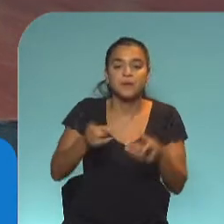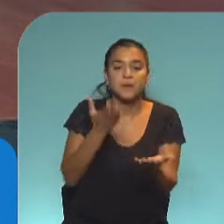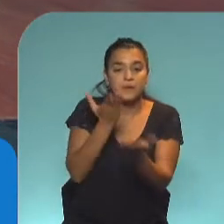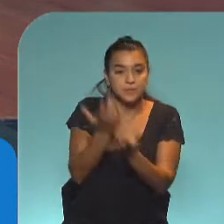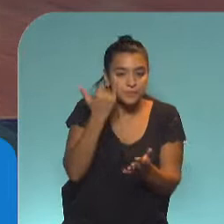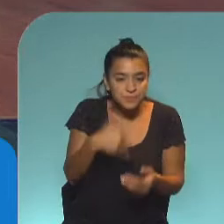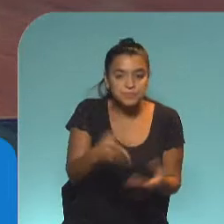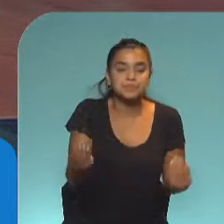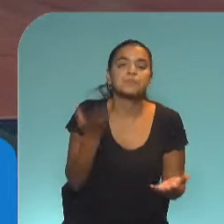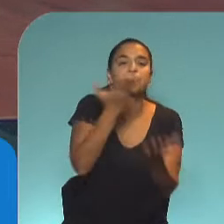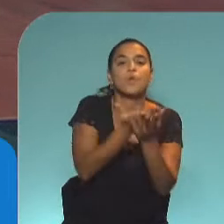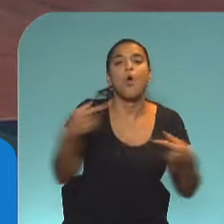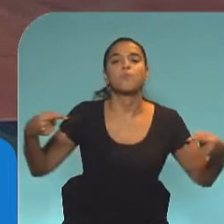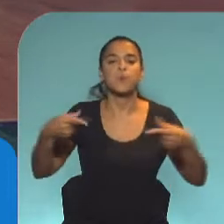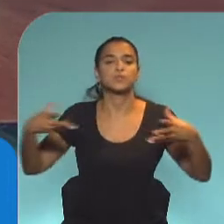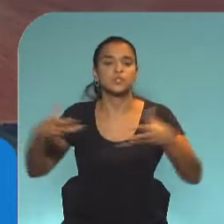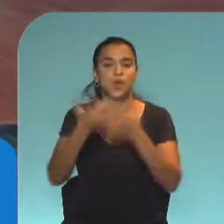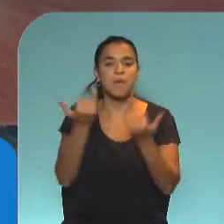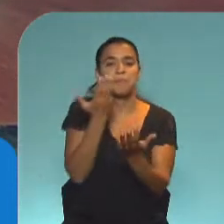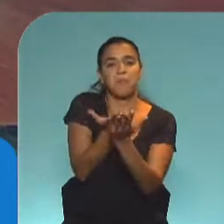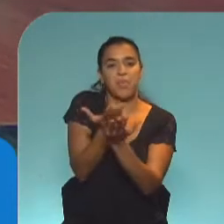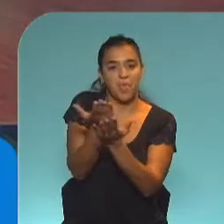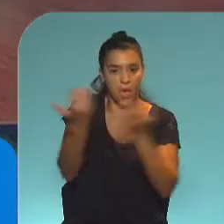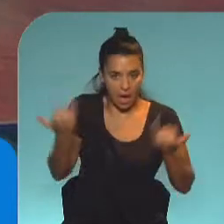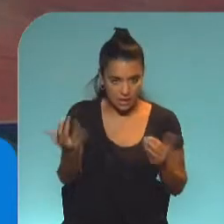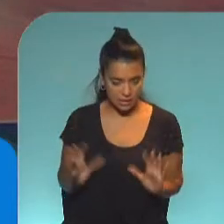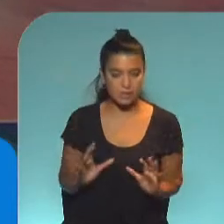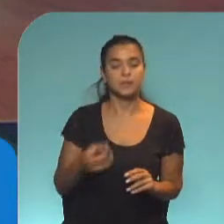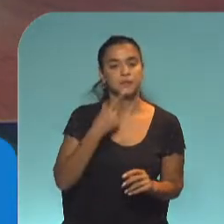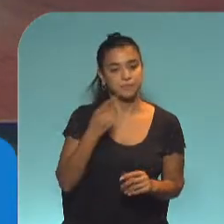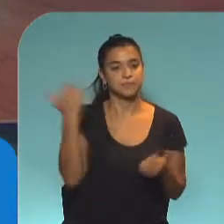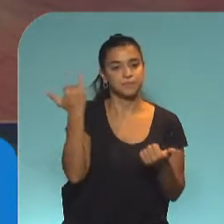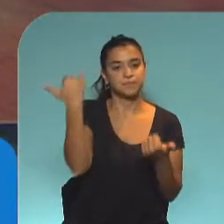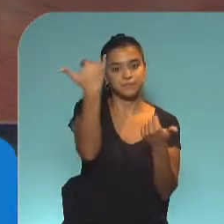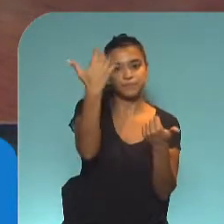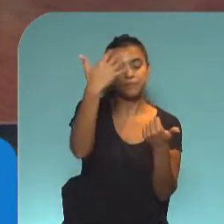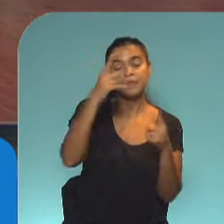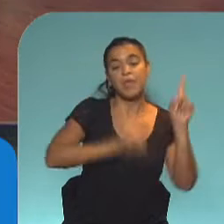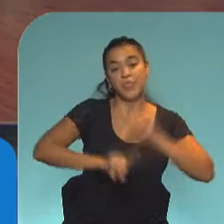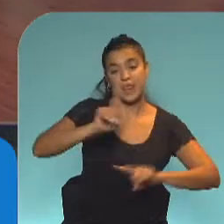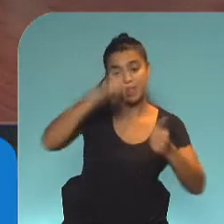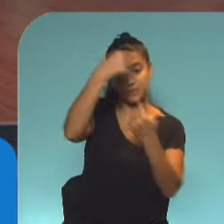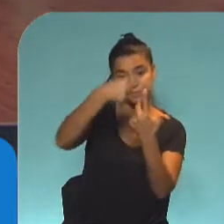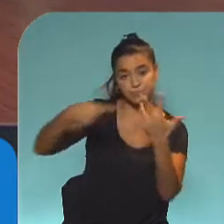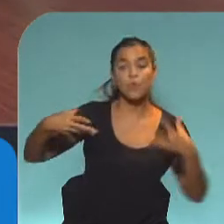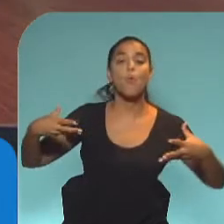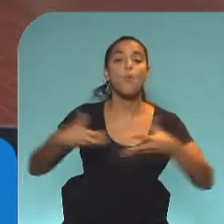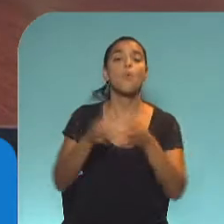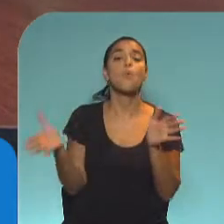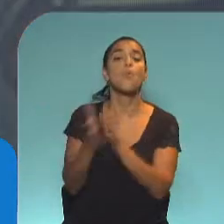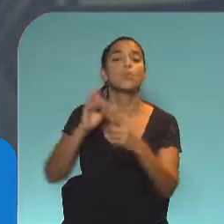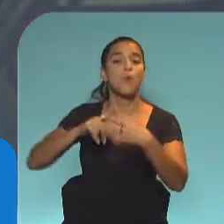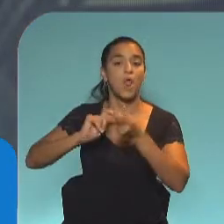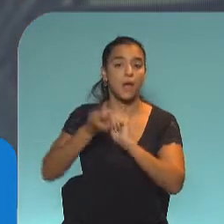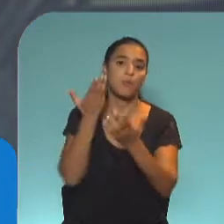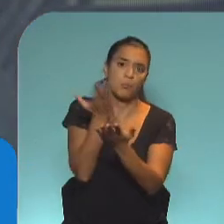cerrar del lado de la oposición. A ver, sí, porque también desde los distintos dirigentes, básicamente juntos por el cambio, ¿no? Sí,